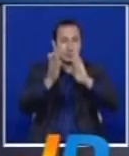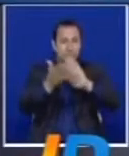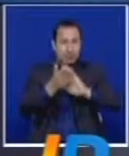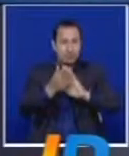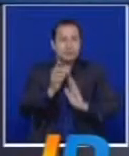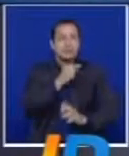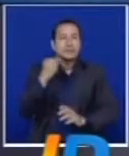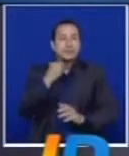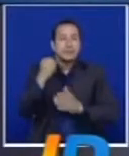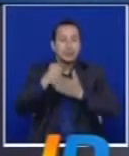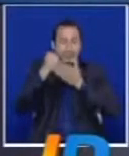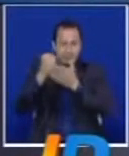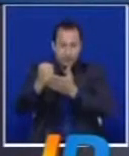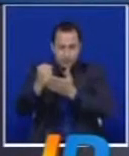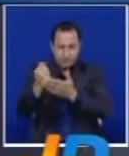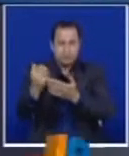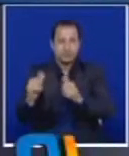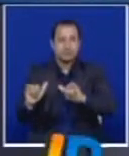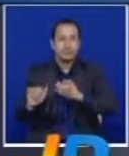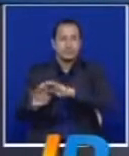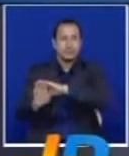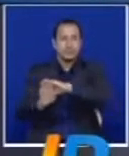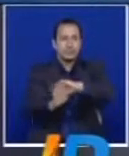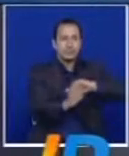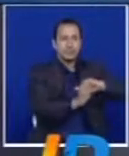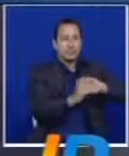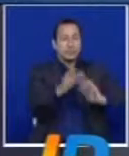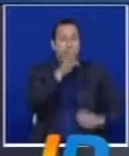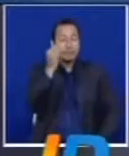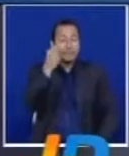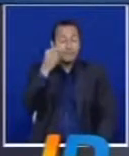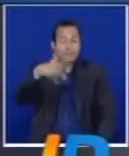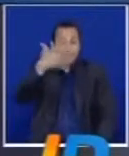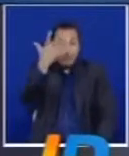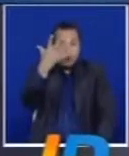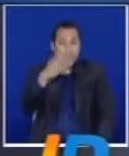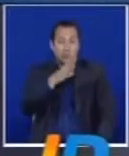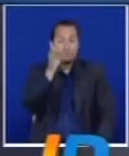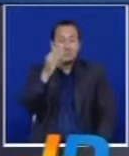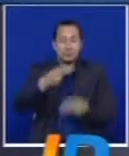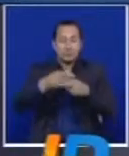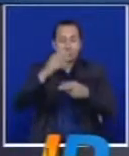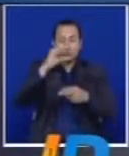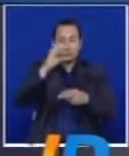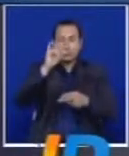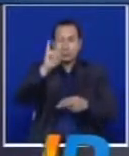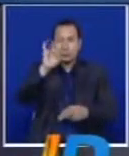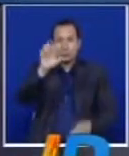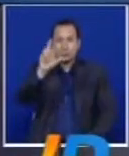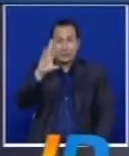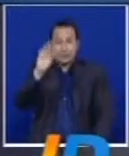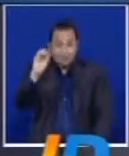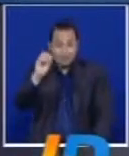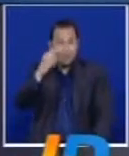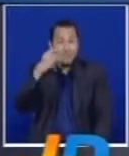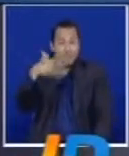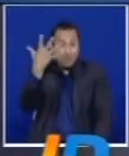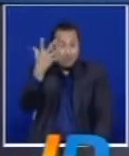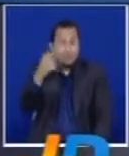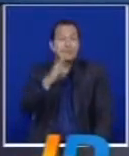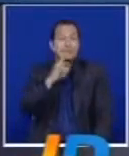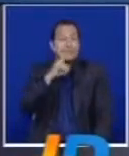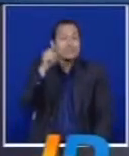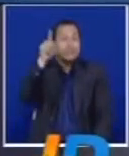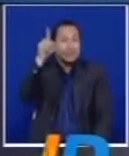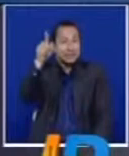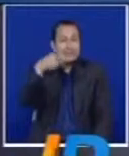El reconocido científico vallecaucano Raúl Cuero, quien asiste también a la cumbre afro, sustuvo hoy que la creatividad puede convertirse en el motor para